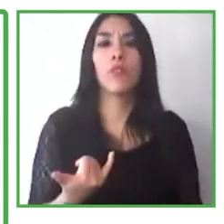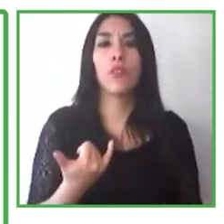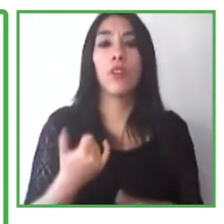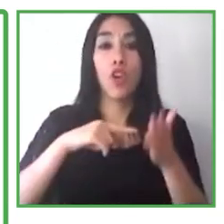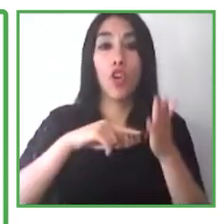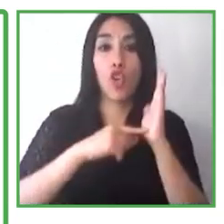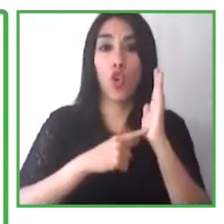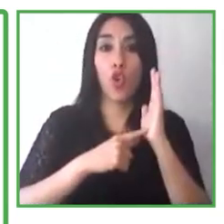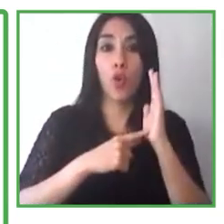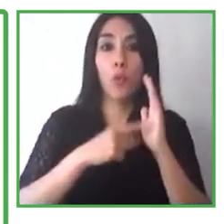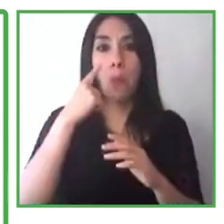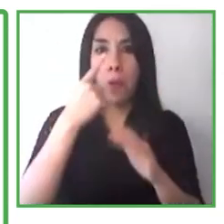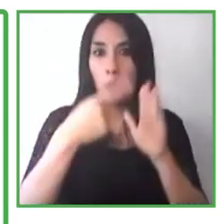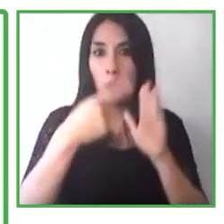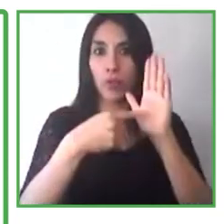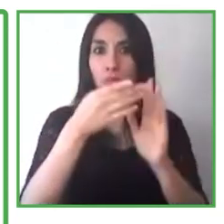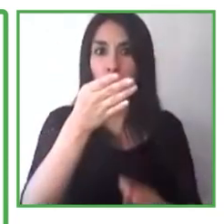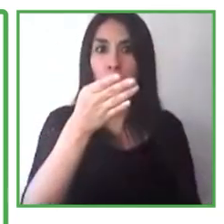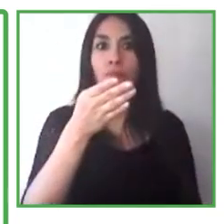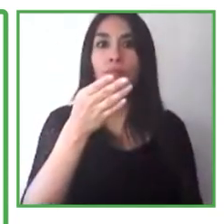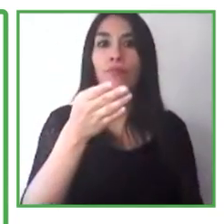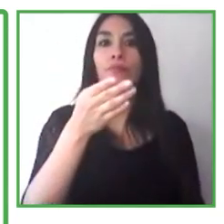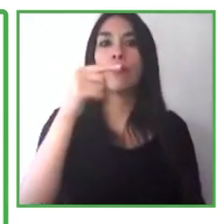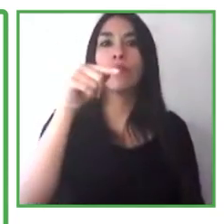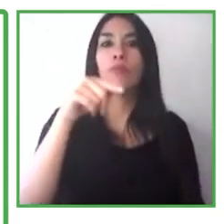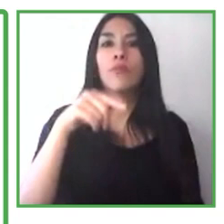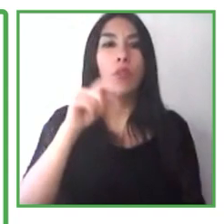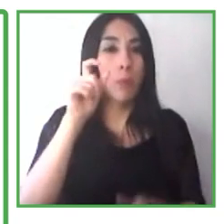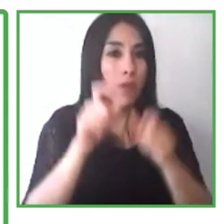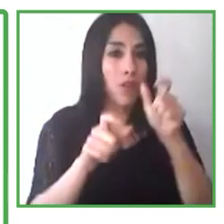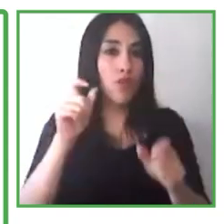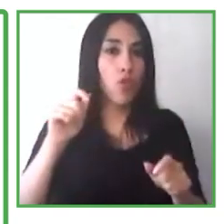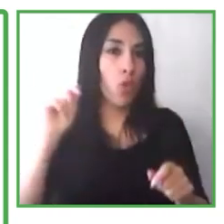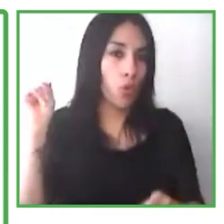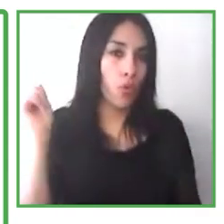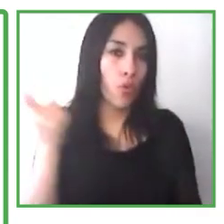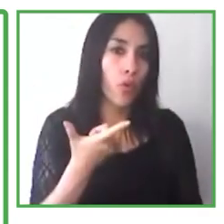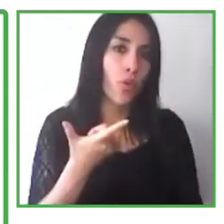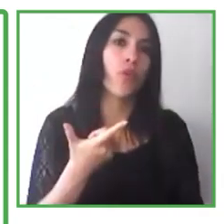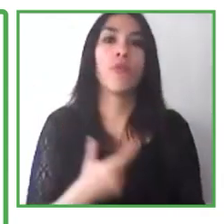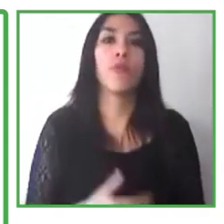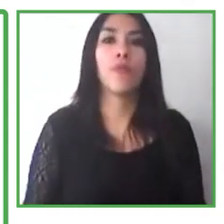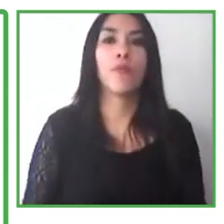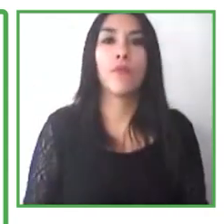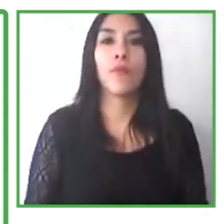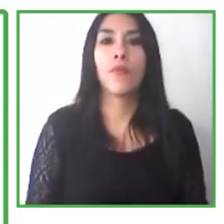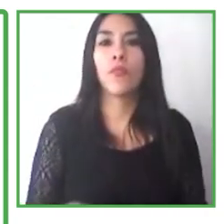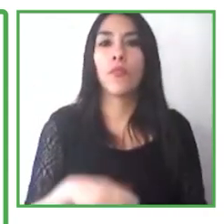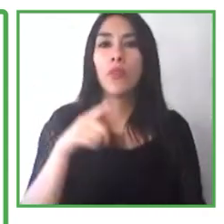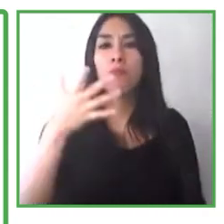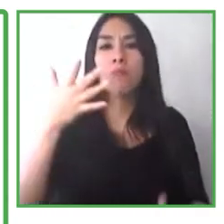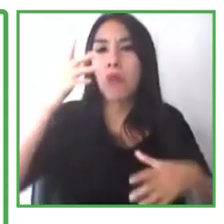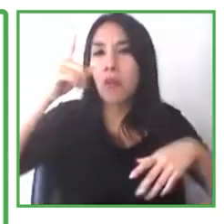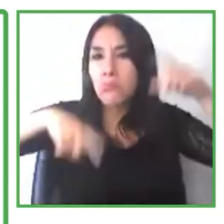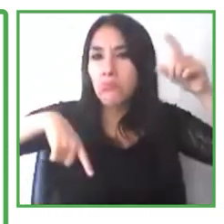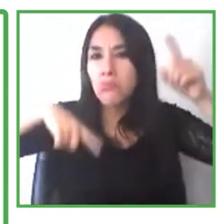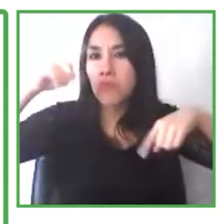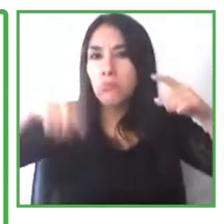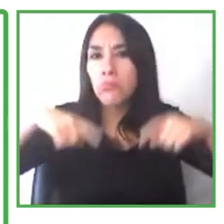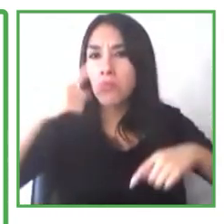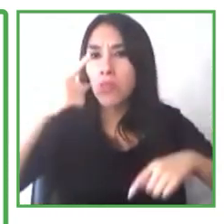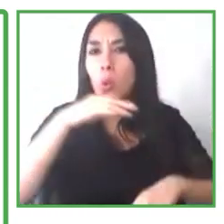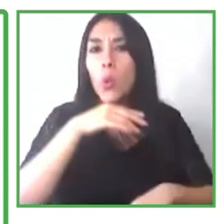todas las personas, independiente de si es que su nivel de habilidad de utilizar esta o la otra herramienta,